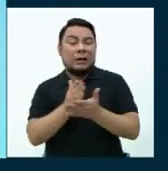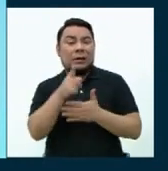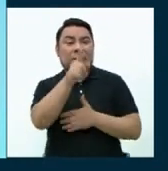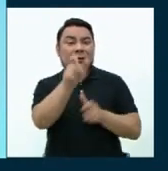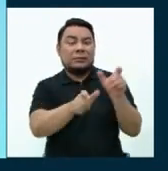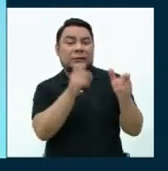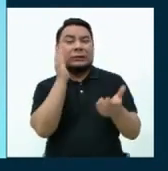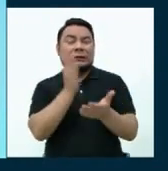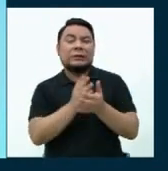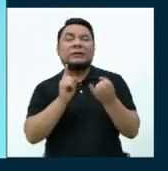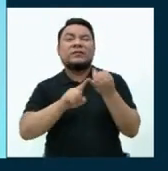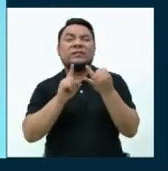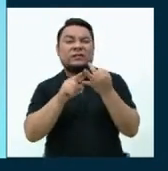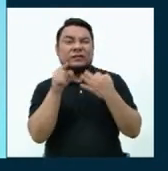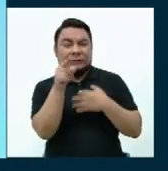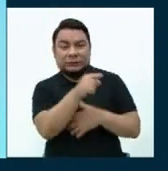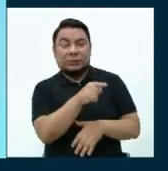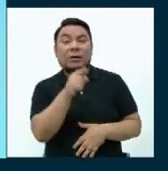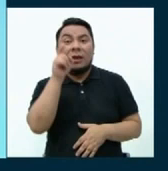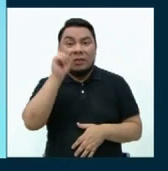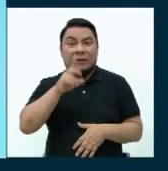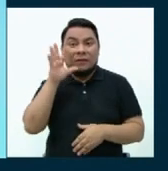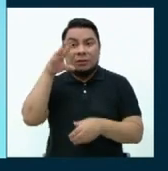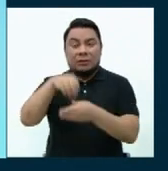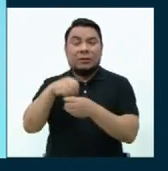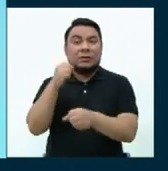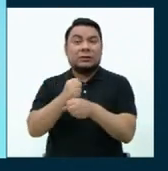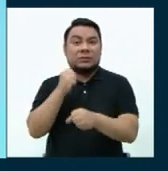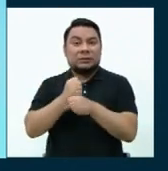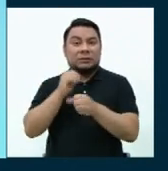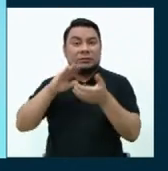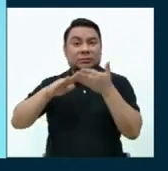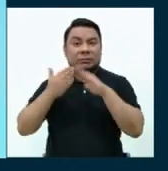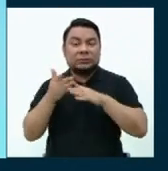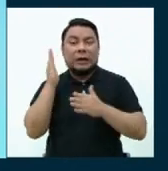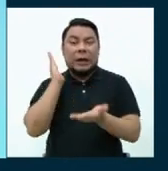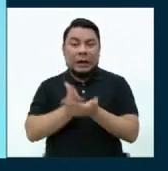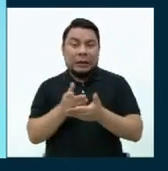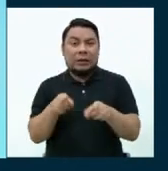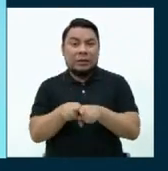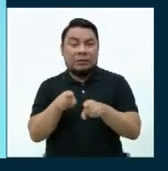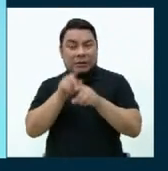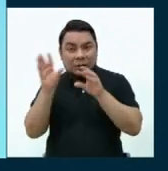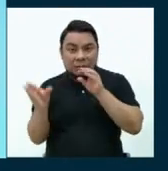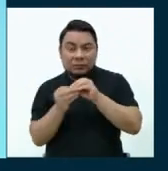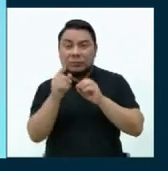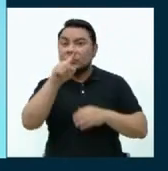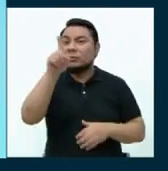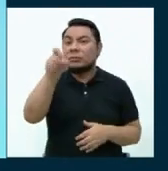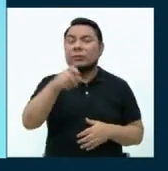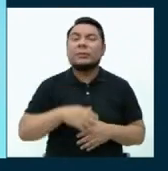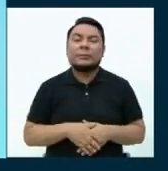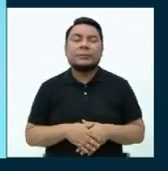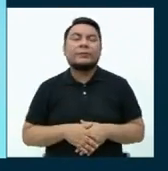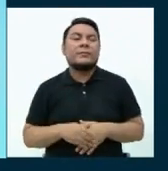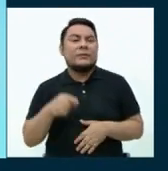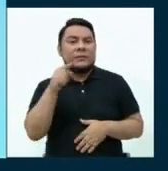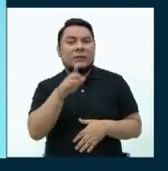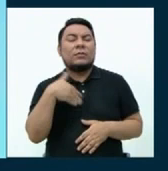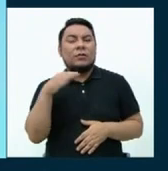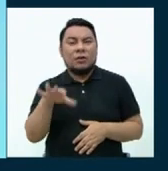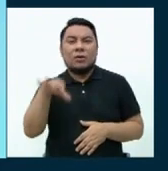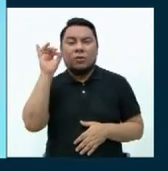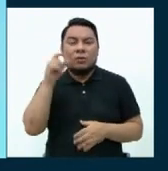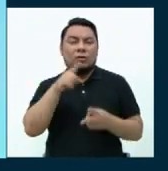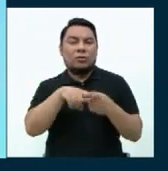sentenciados por diversos delitos se debe incluir el trabajo comunitario como sanción adicional? Candidata, puede escoger